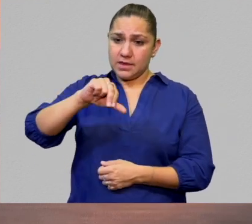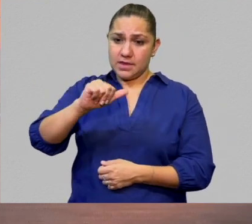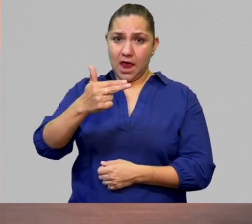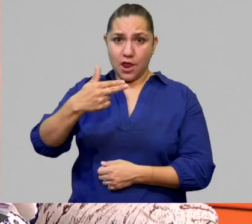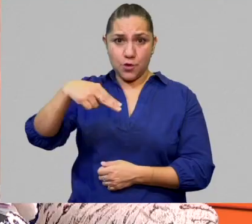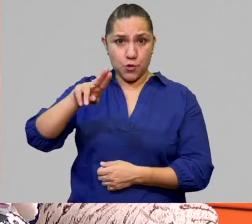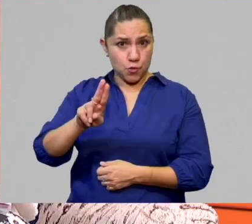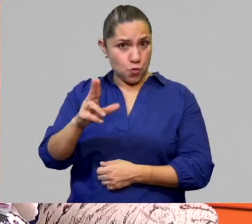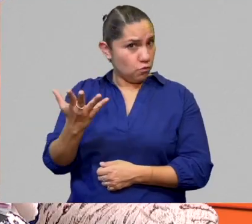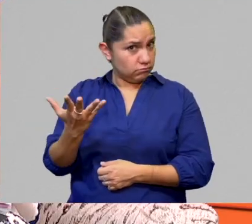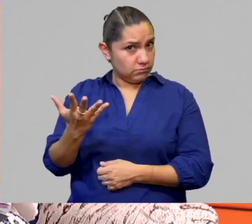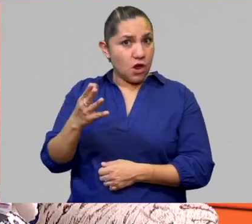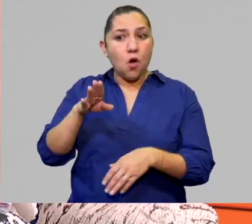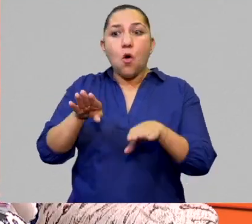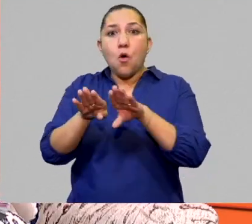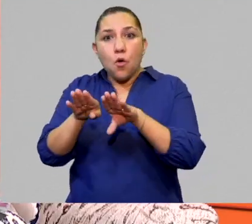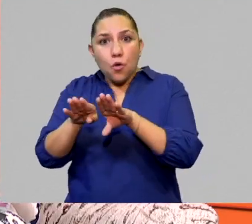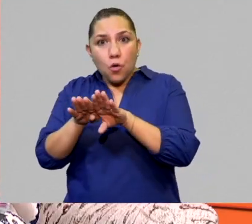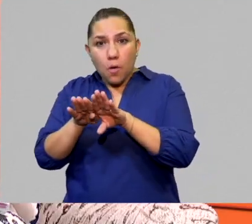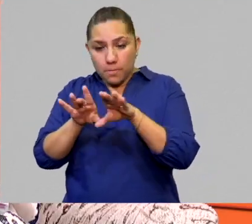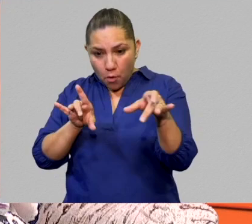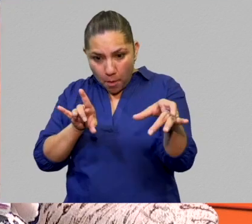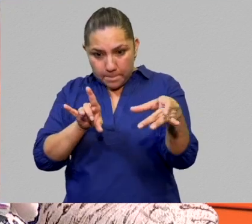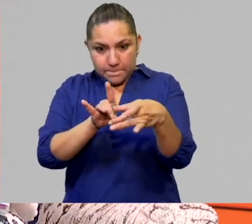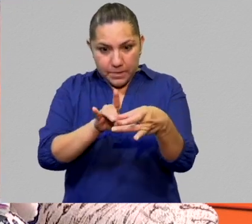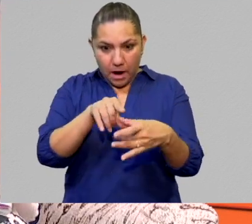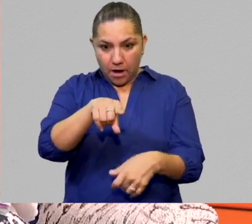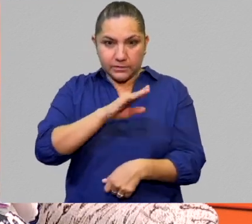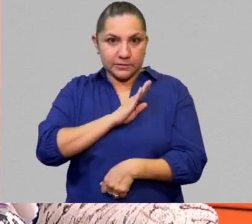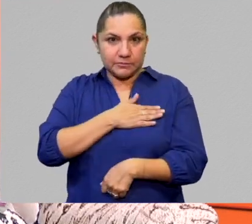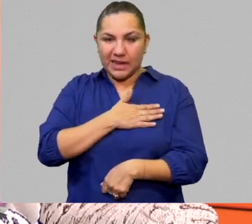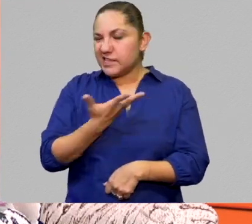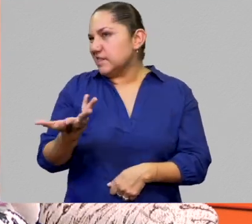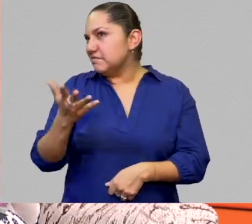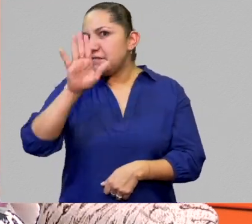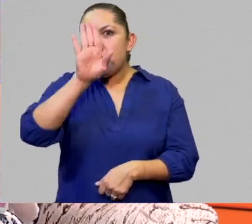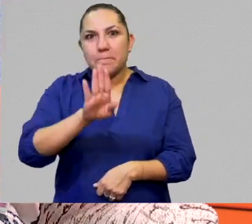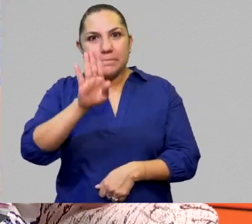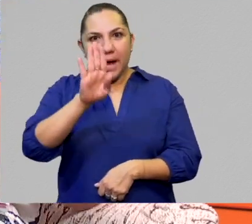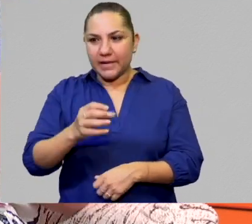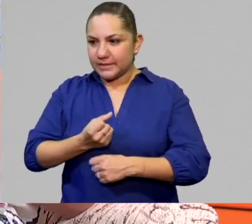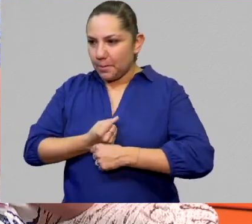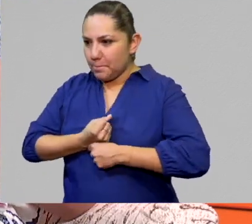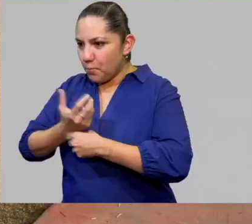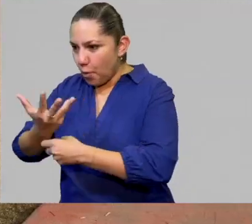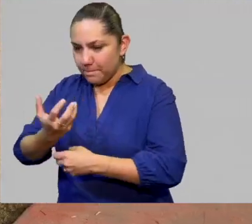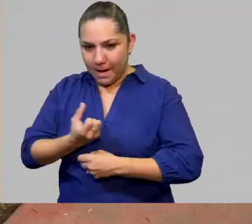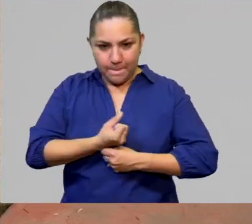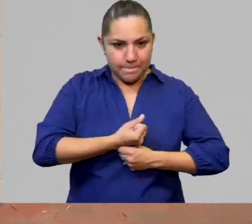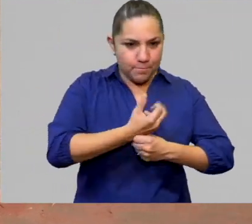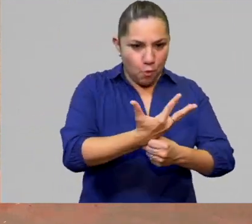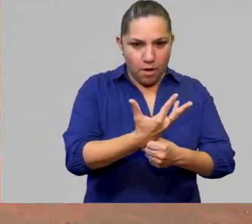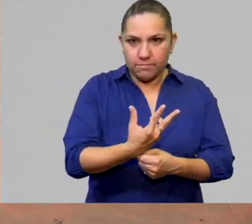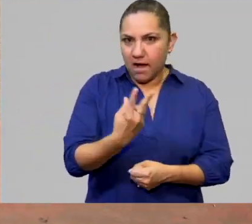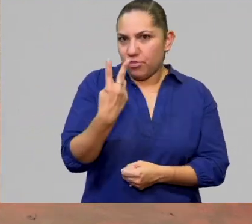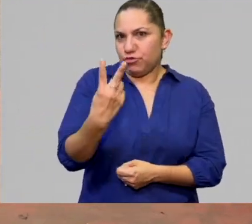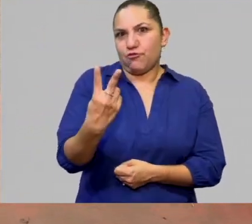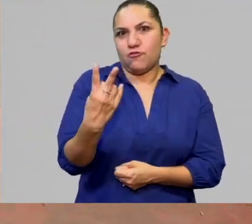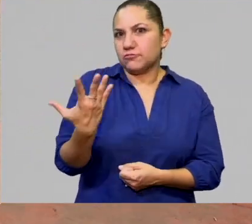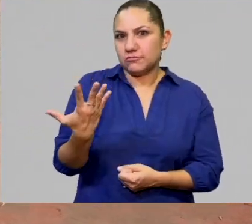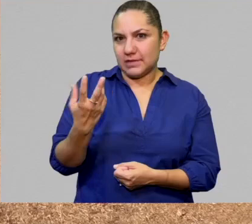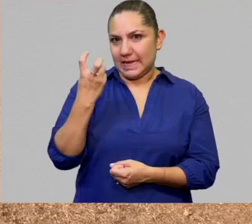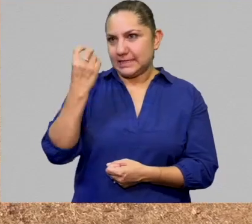después al universo del español, llevar, hacer otro poema. Entonces, es una doble creación.